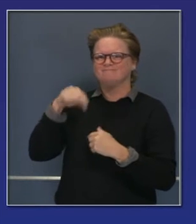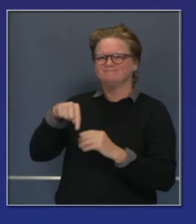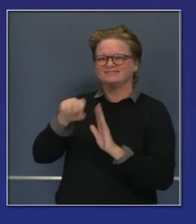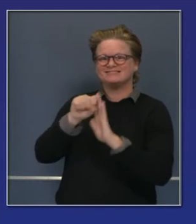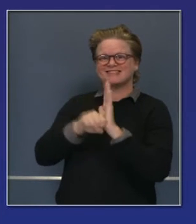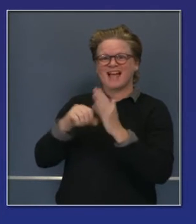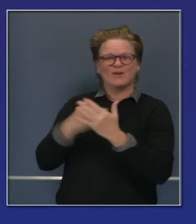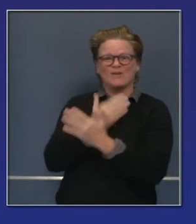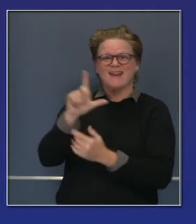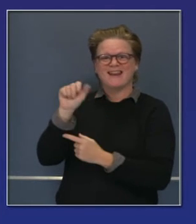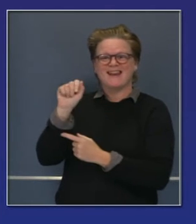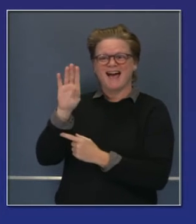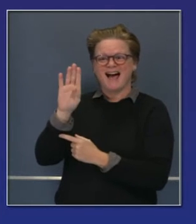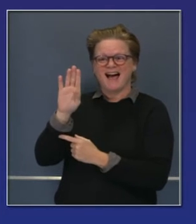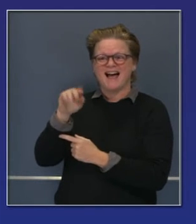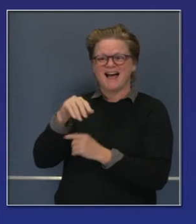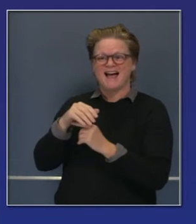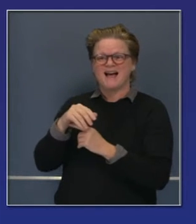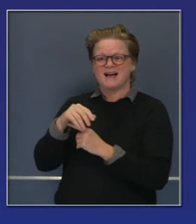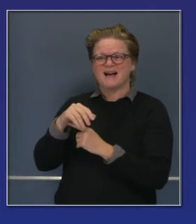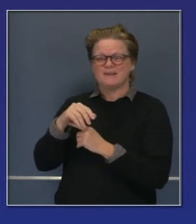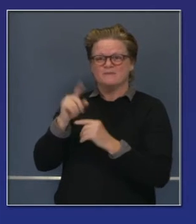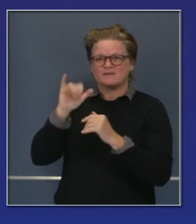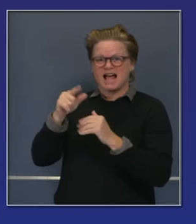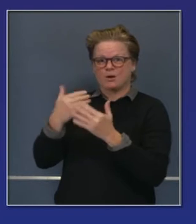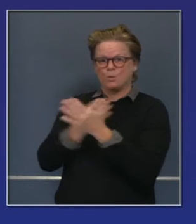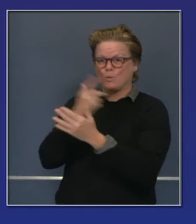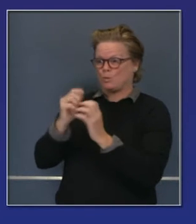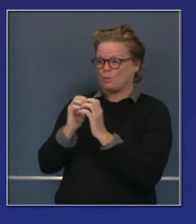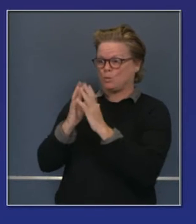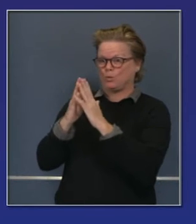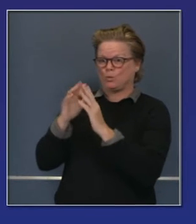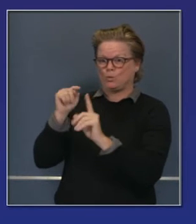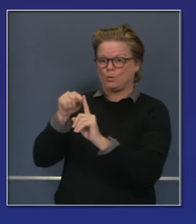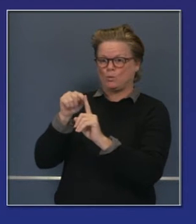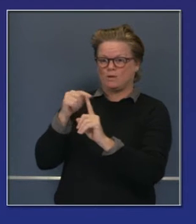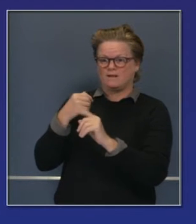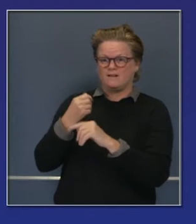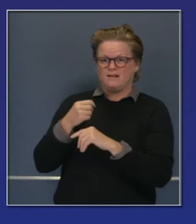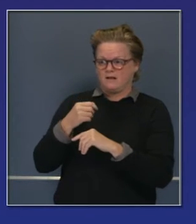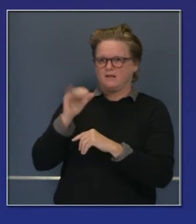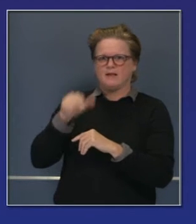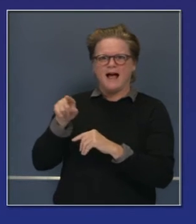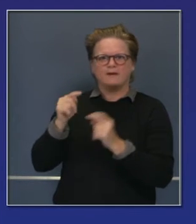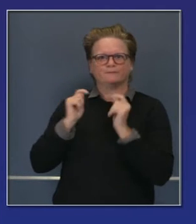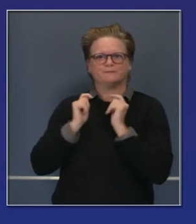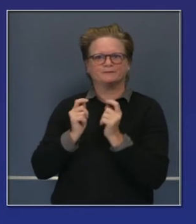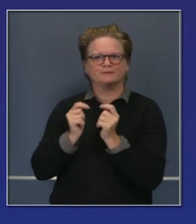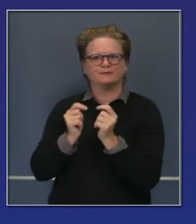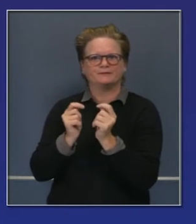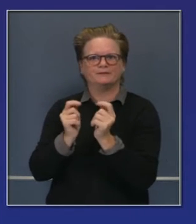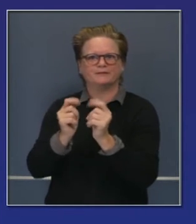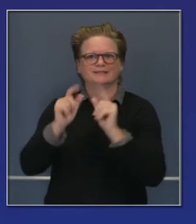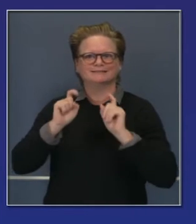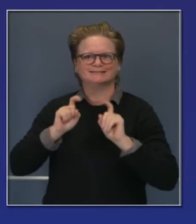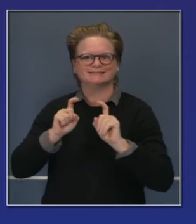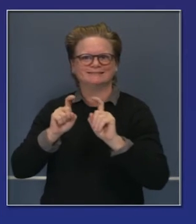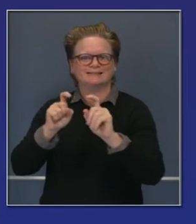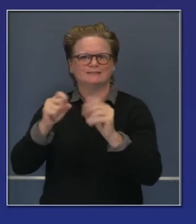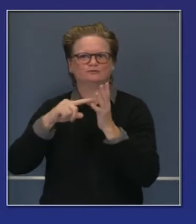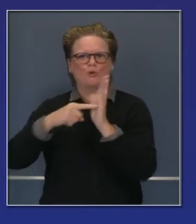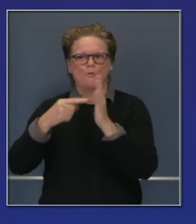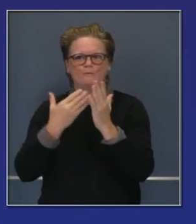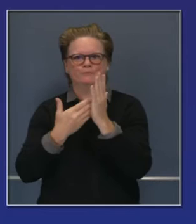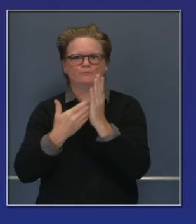semana, ha ayudado mucho en ese sentido. Está realizando más de 40,000 pruebas,